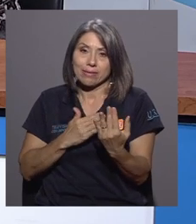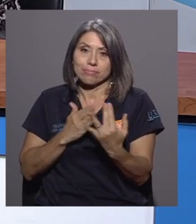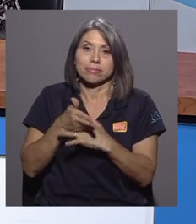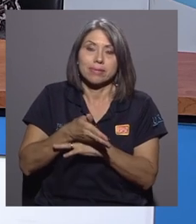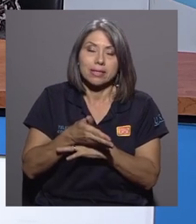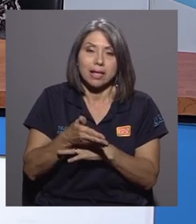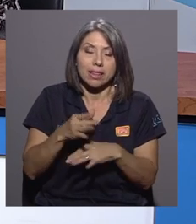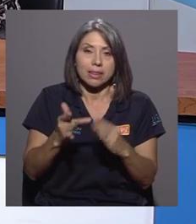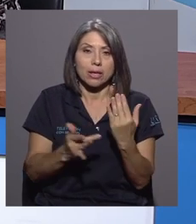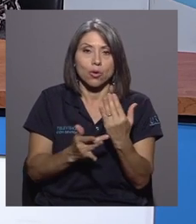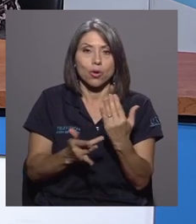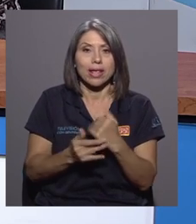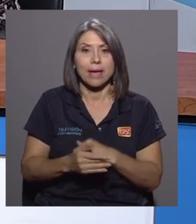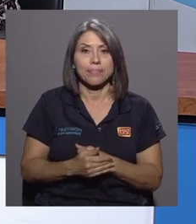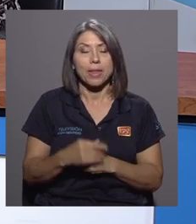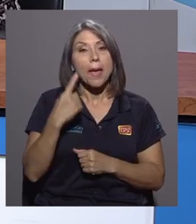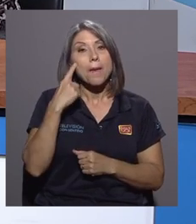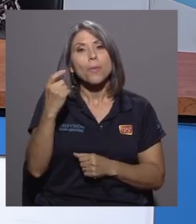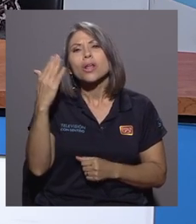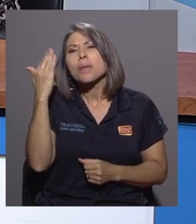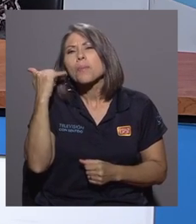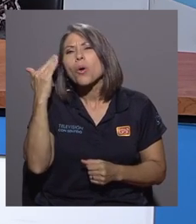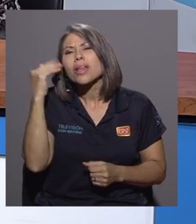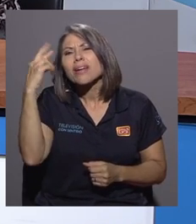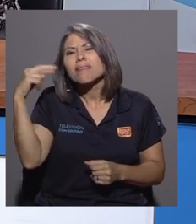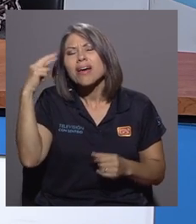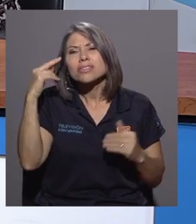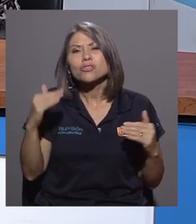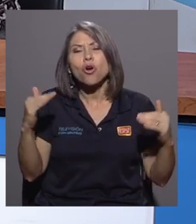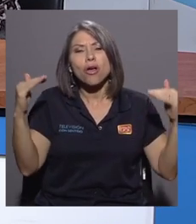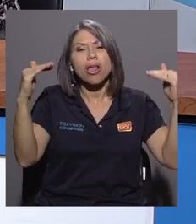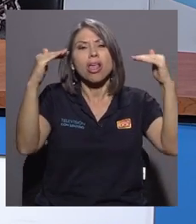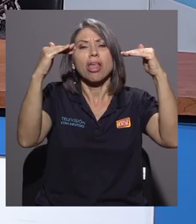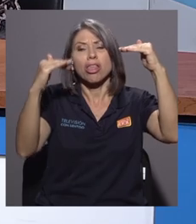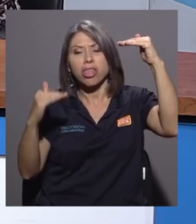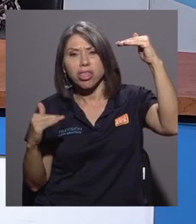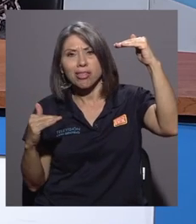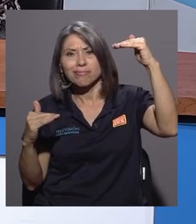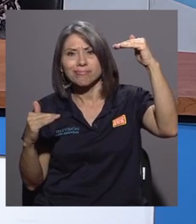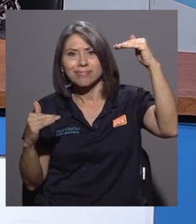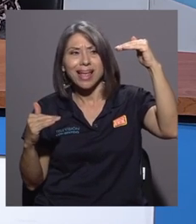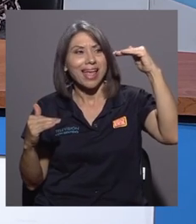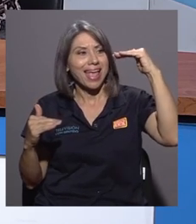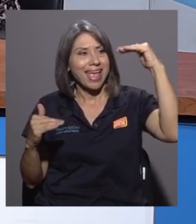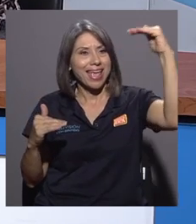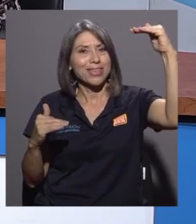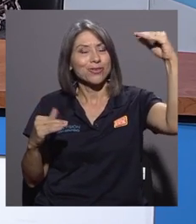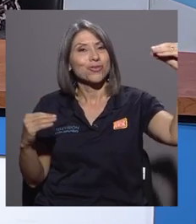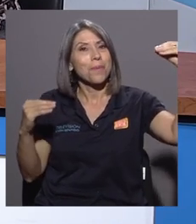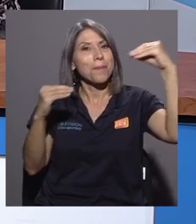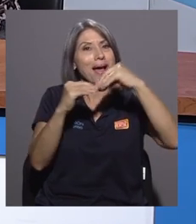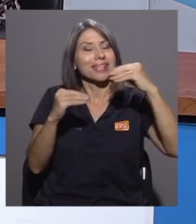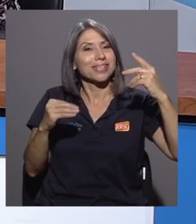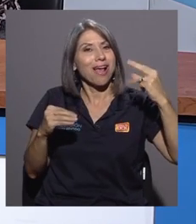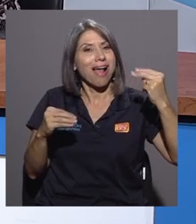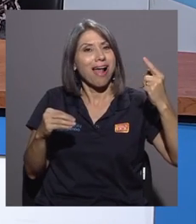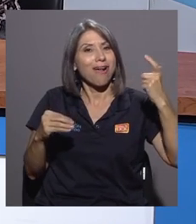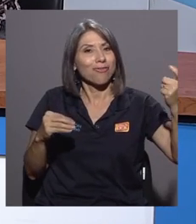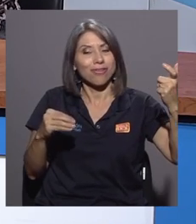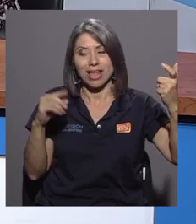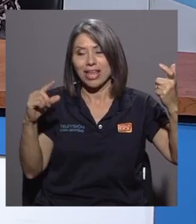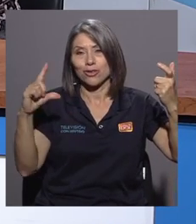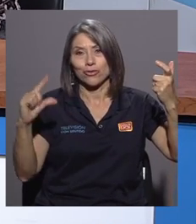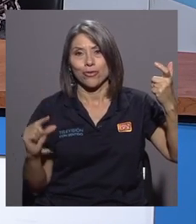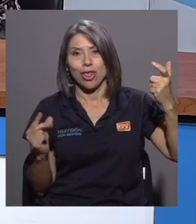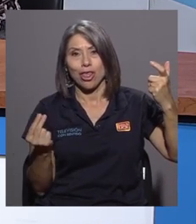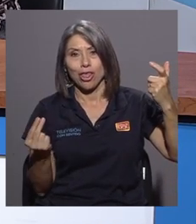uno de los grandes componentes de la brecha digital es el tema de ingresos, ¿verdad? Donde personas de mayor ingreso tienen mayor facilidad de acceder a tecnología. El hecho de